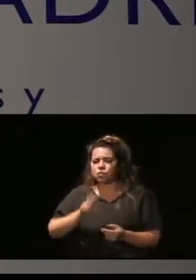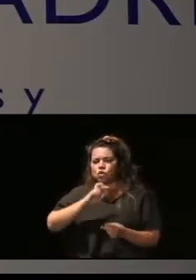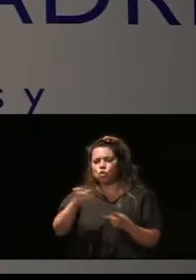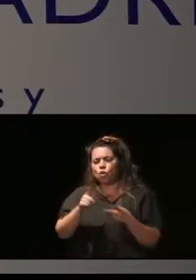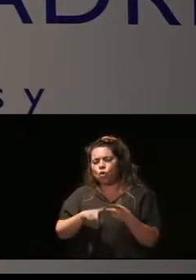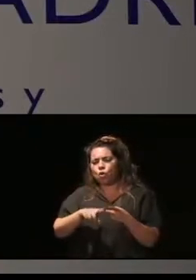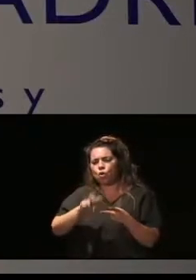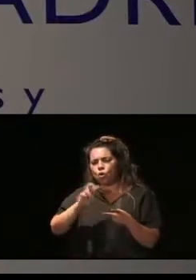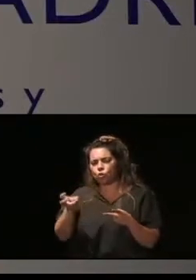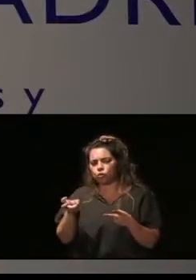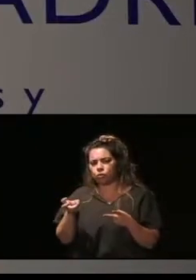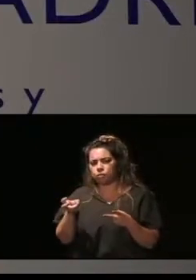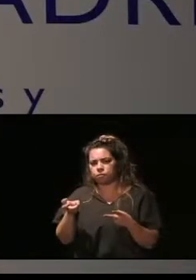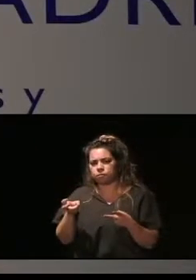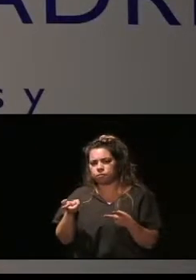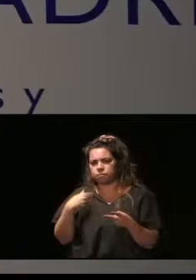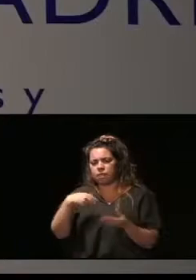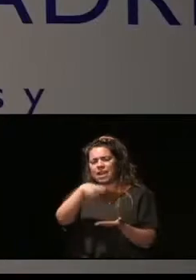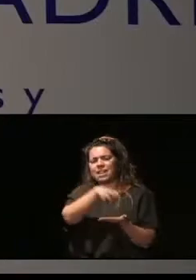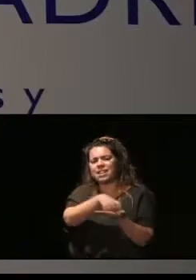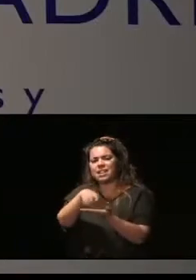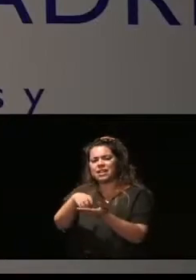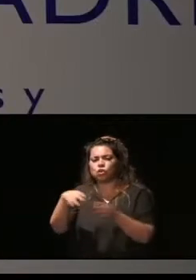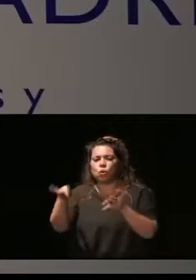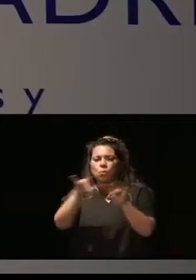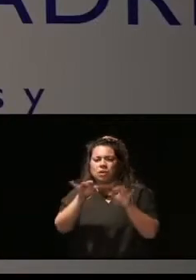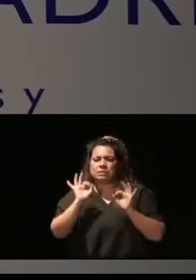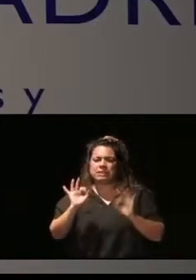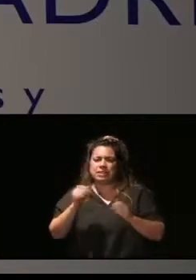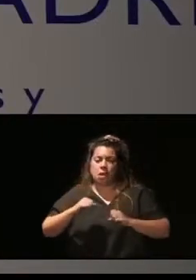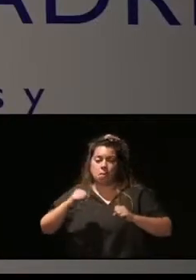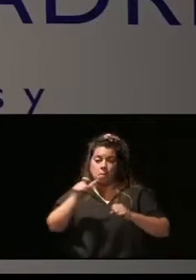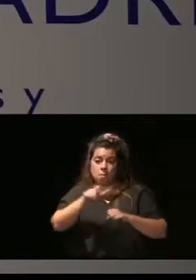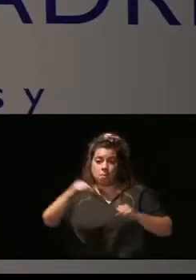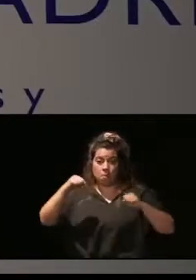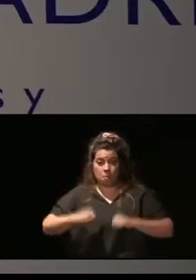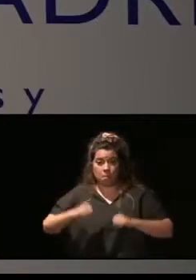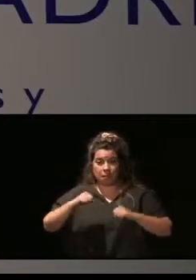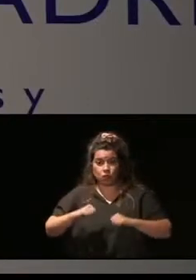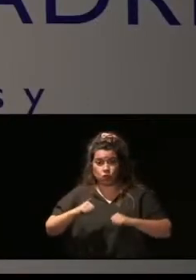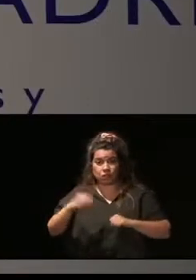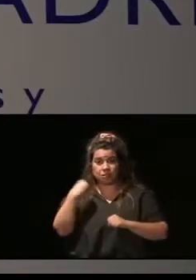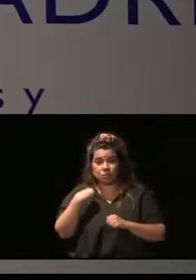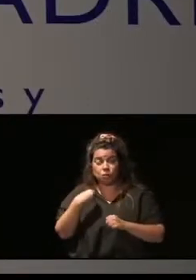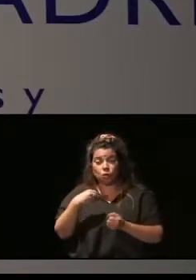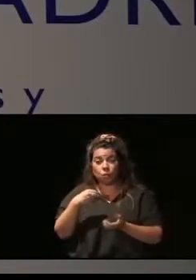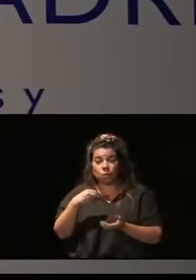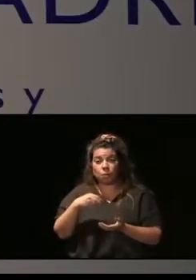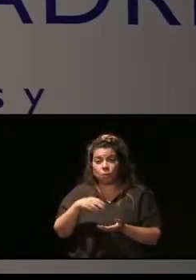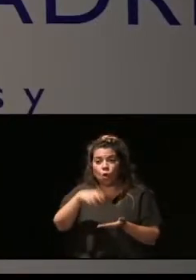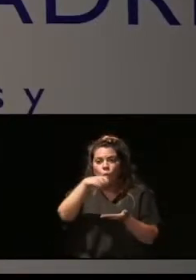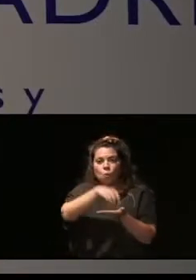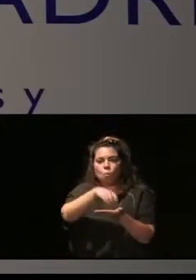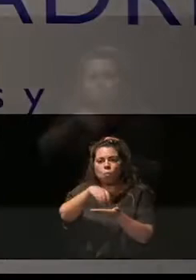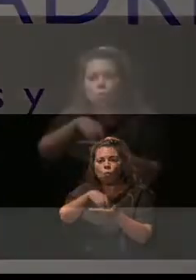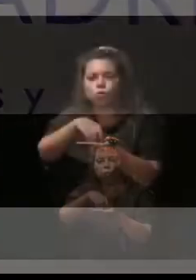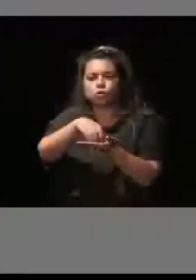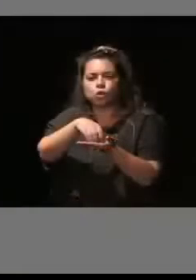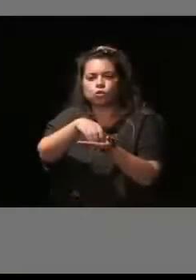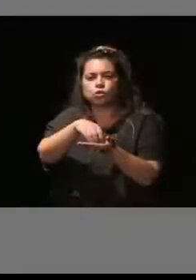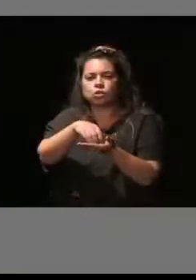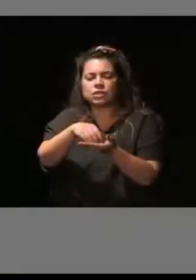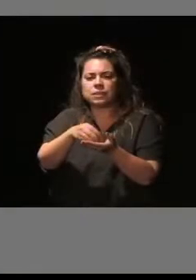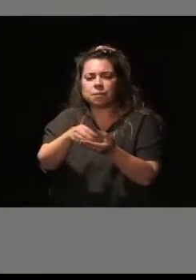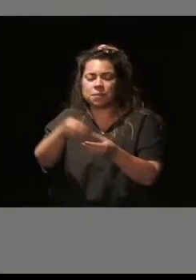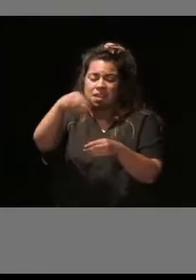actuaciones que hemos desarrollado en los centros municipales de mayores son la instalación de unos puntos informativos en los que